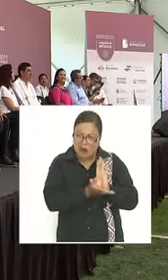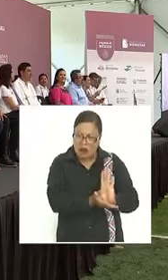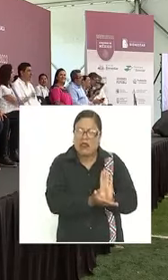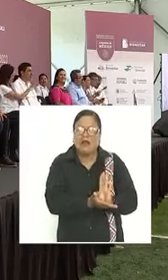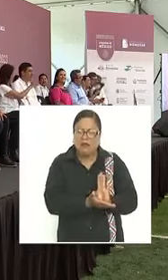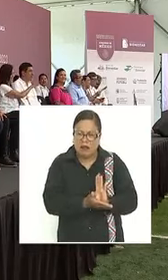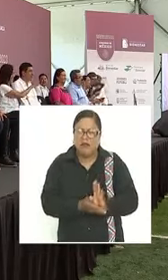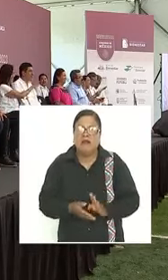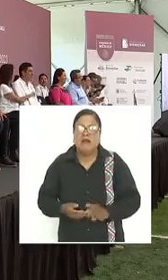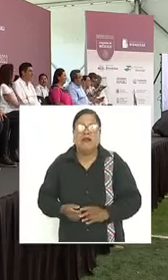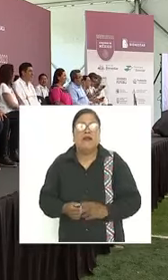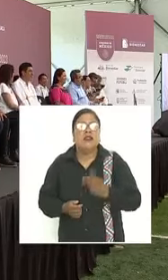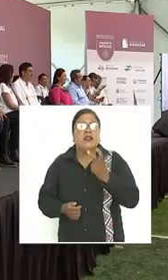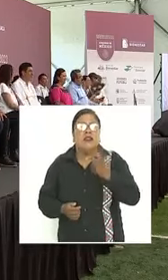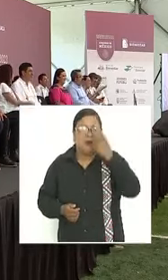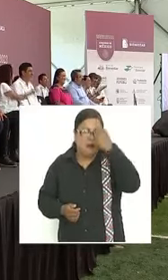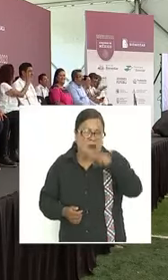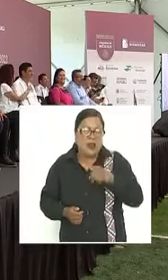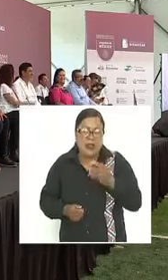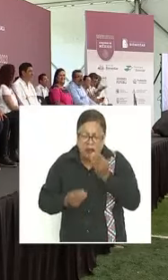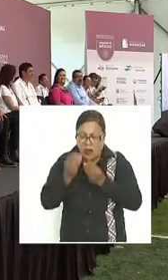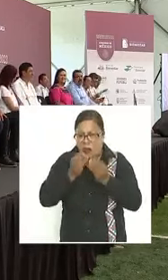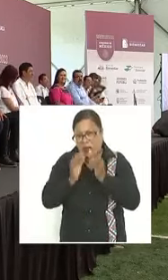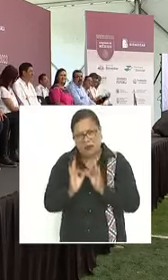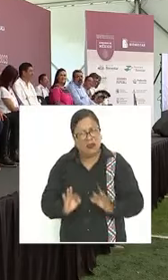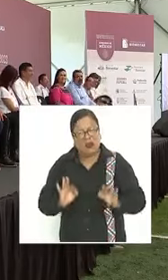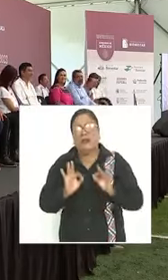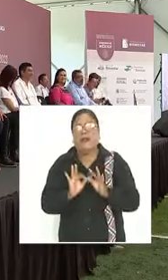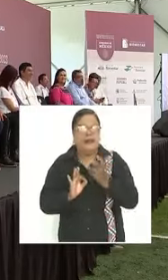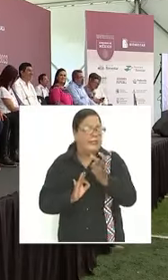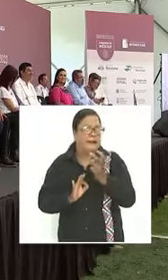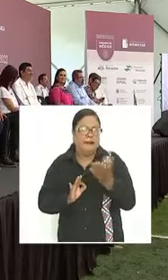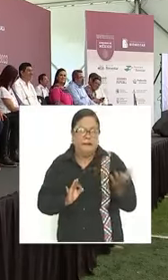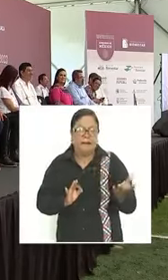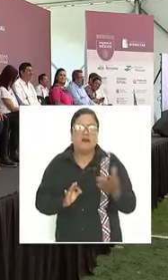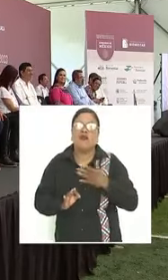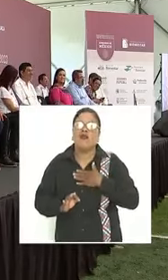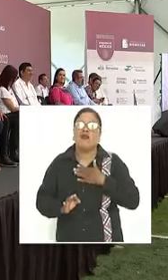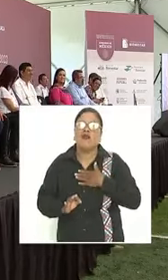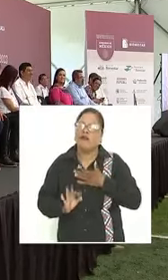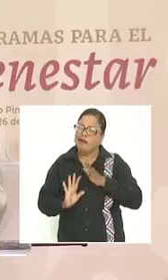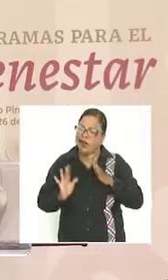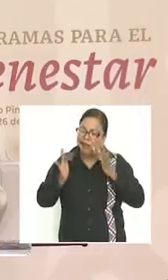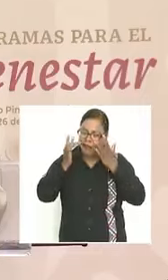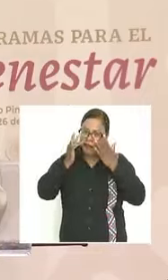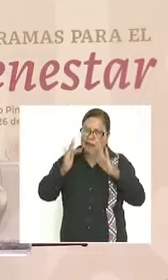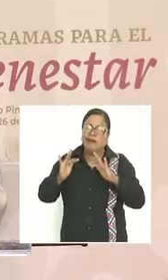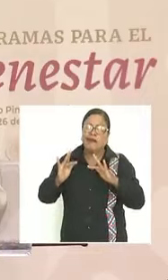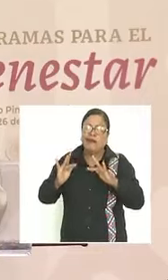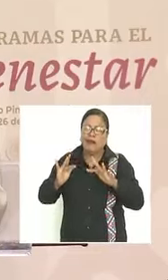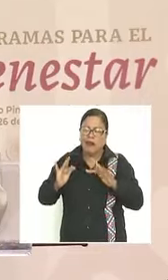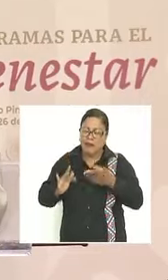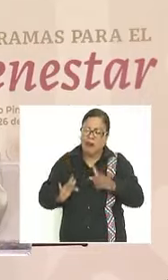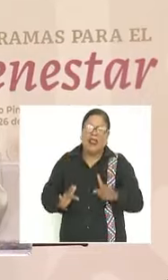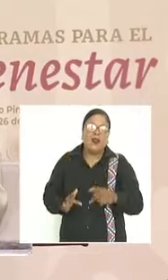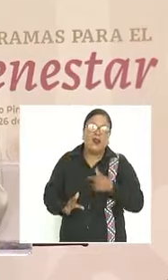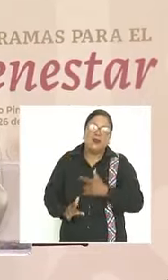sobre todo para su alimentación me voy a ir con ese gusto